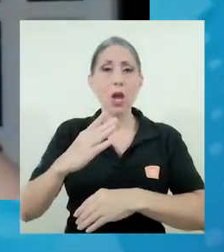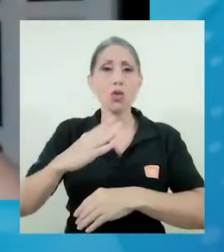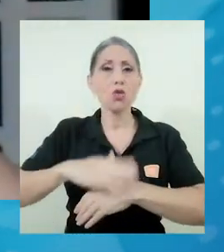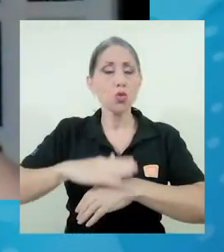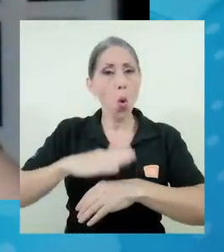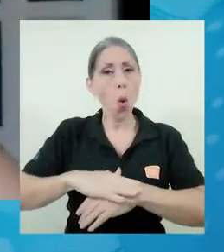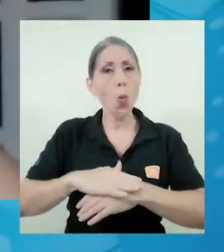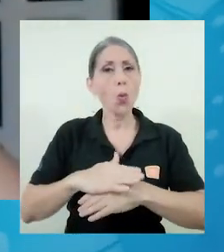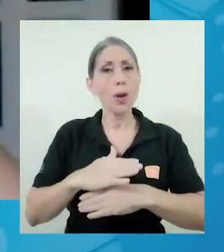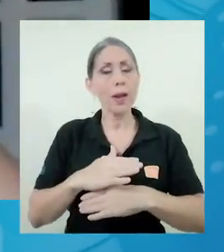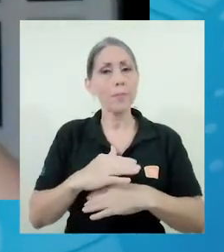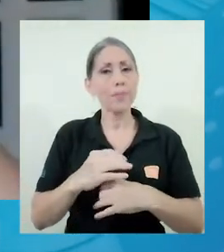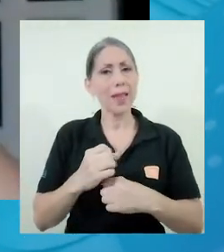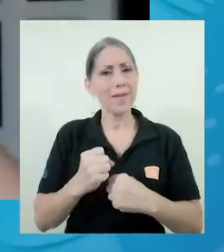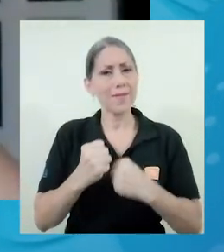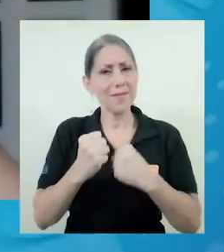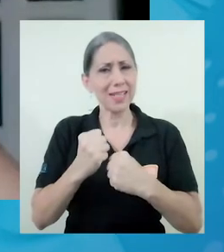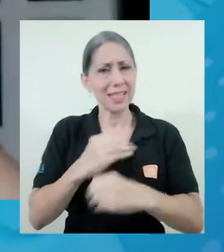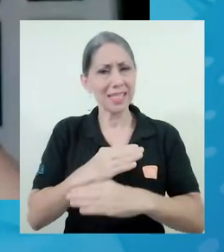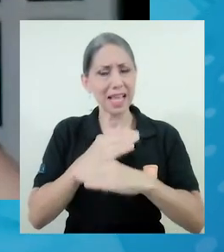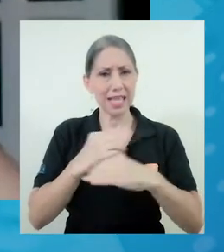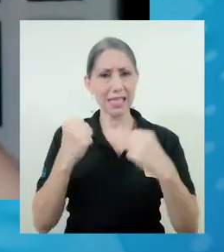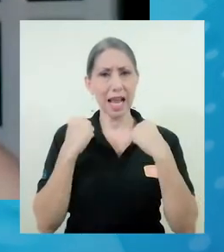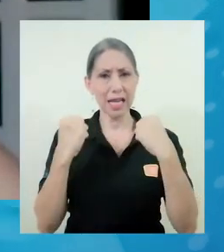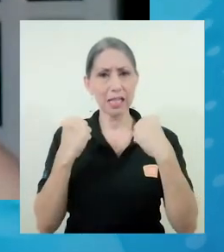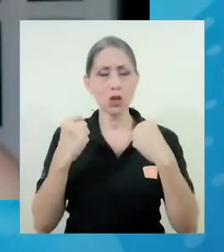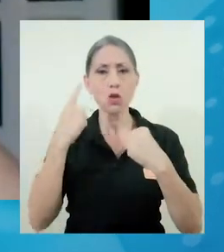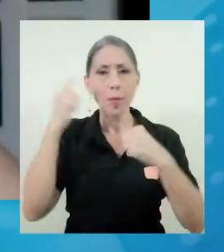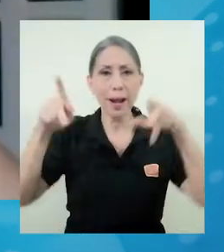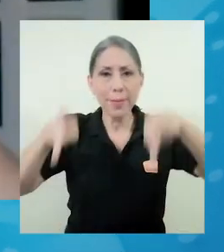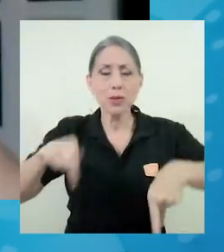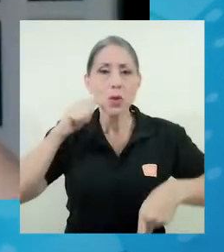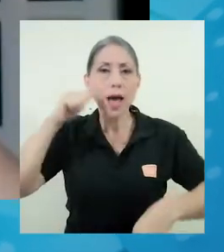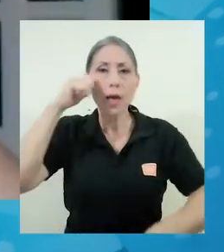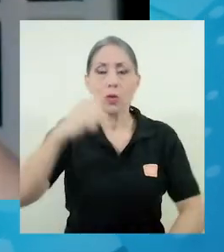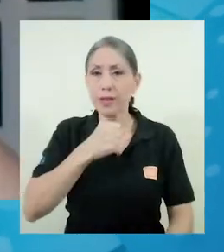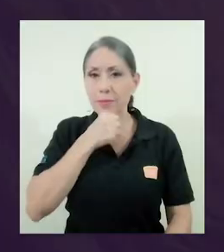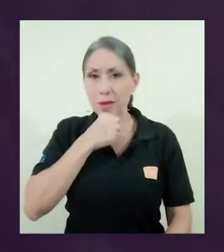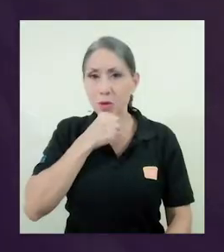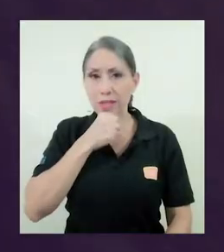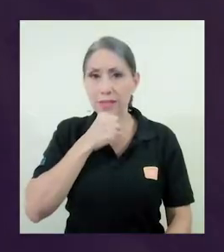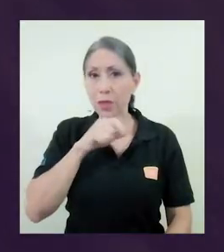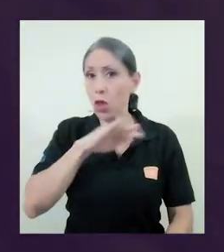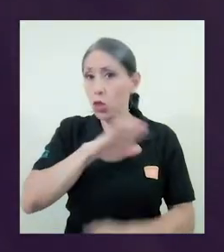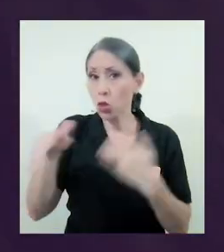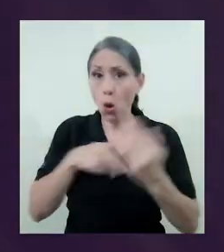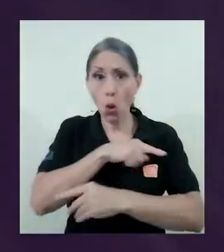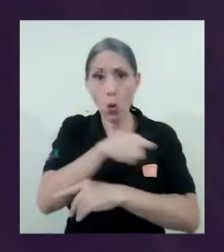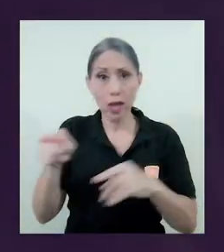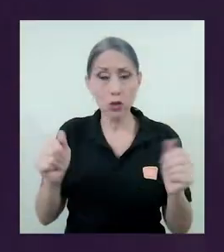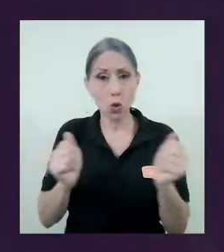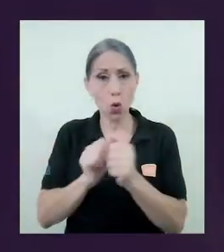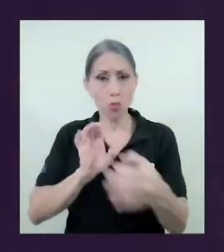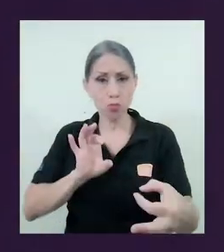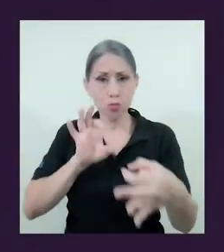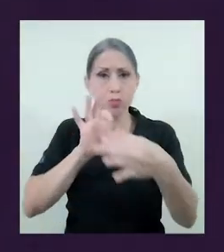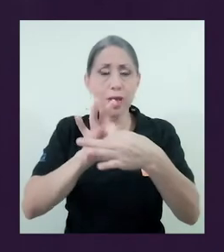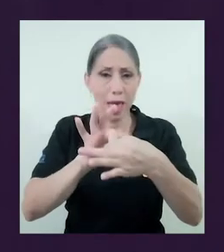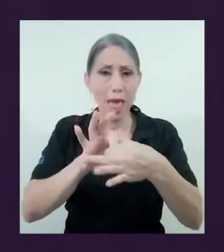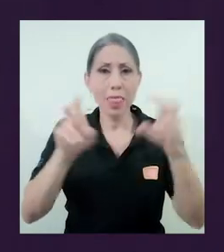resistencia, de ejercicios de resistencia para adultos mayores, todo esto abarcando la temática